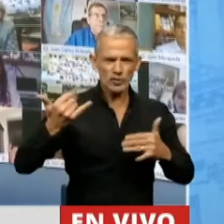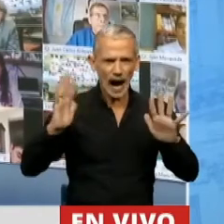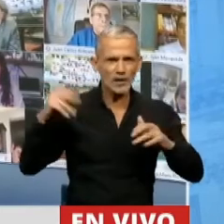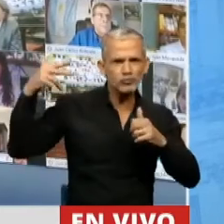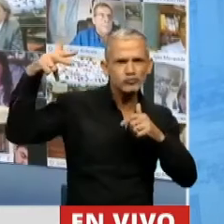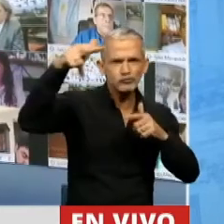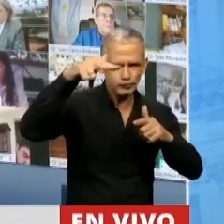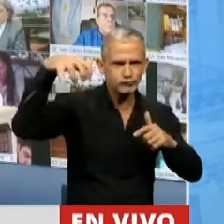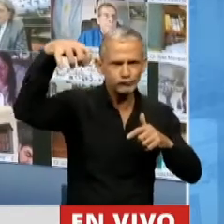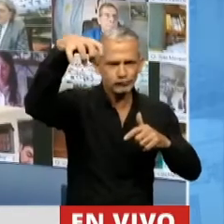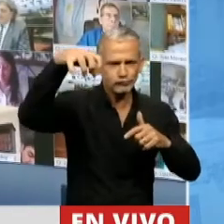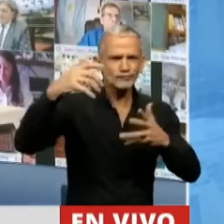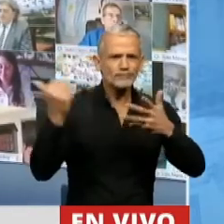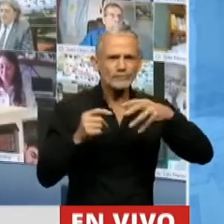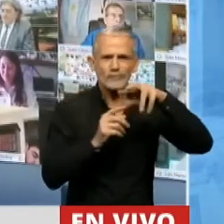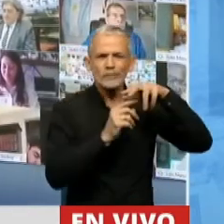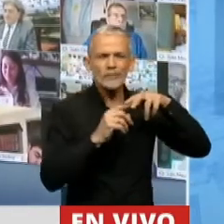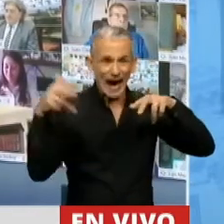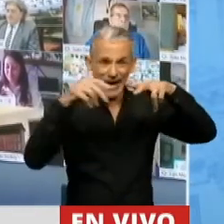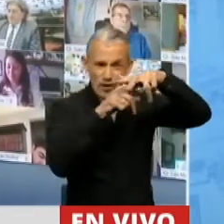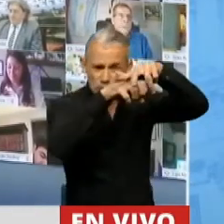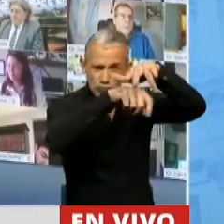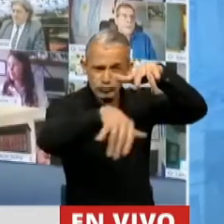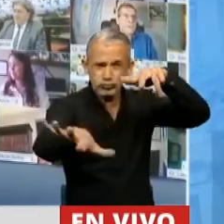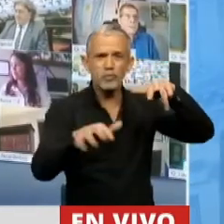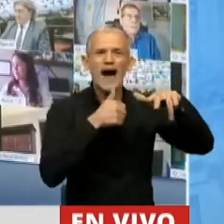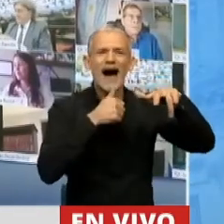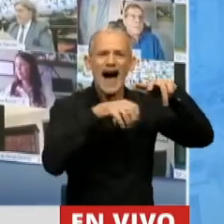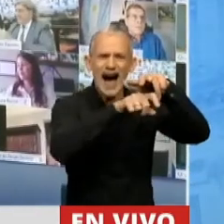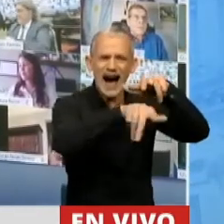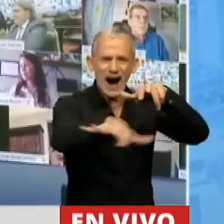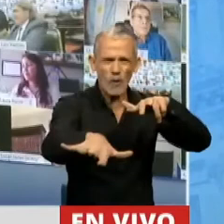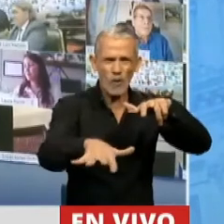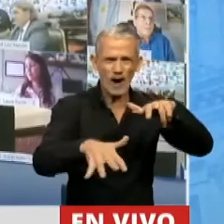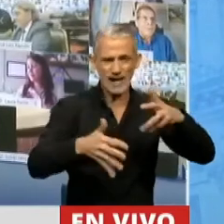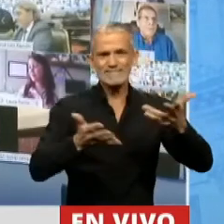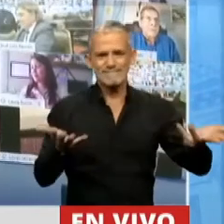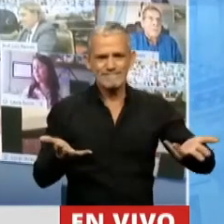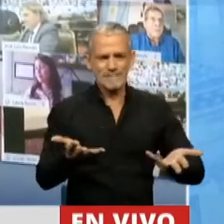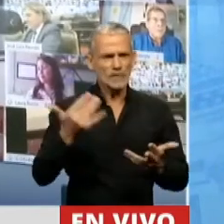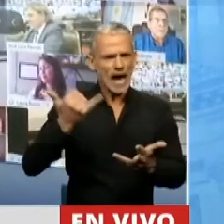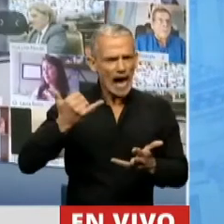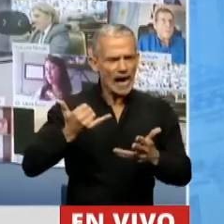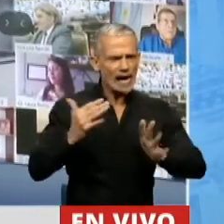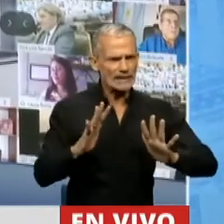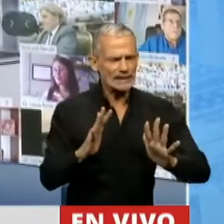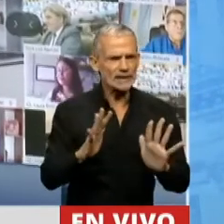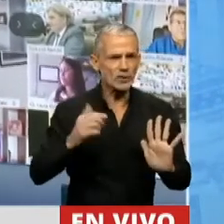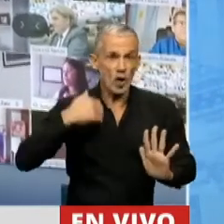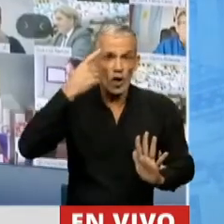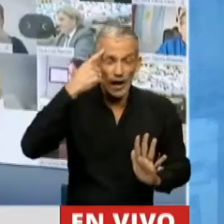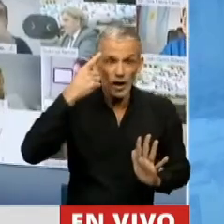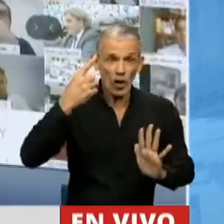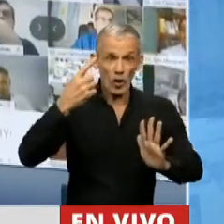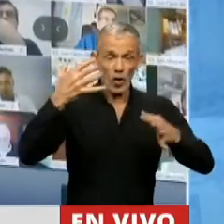provistos de todo lo que significa la tecnología hidrante, de modo que me parece bien que no se